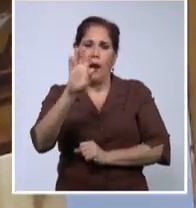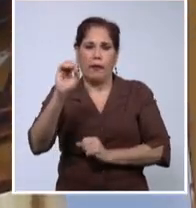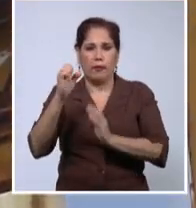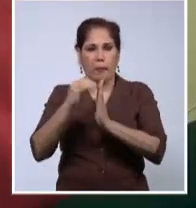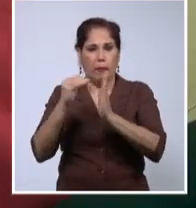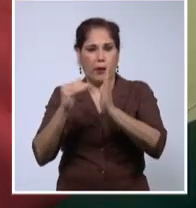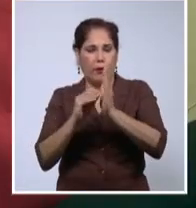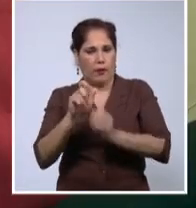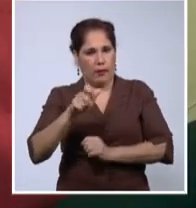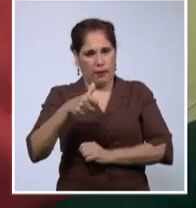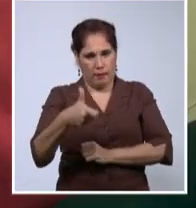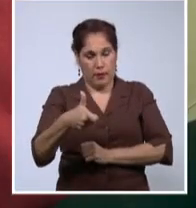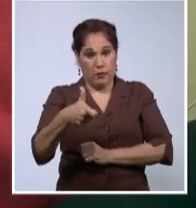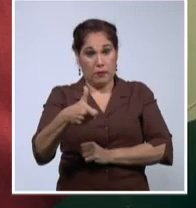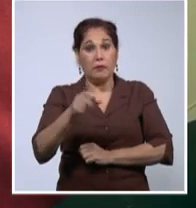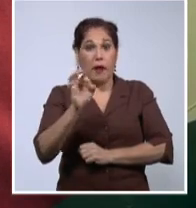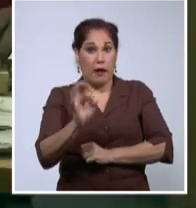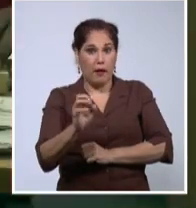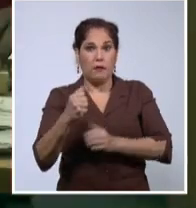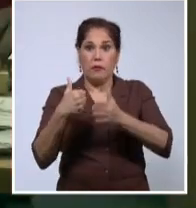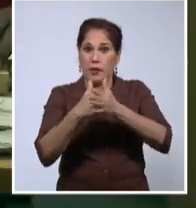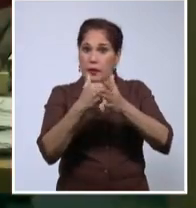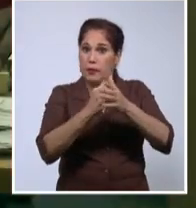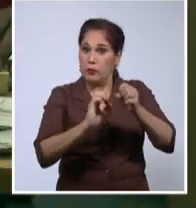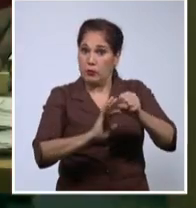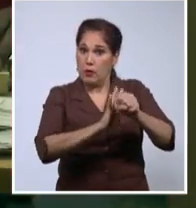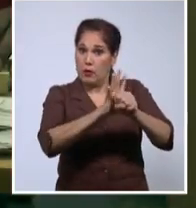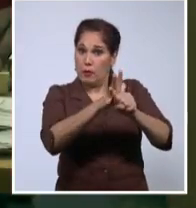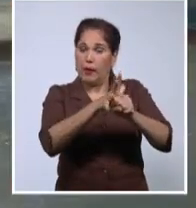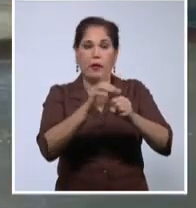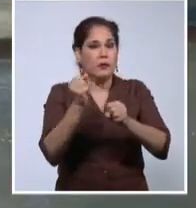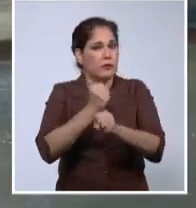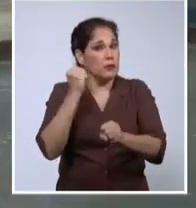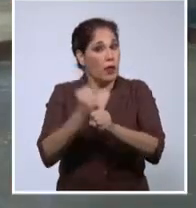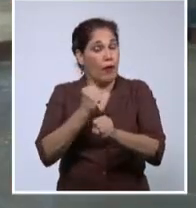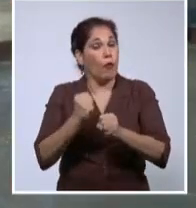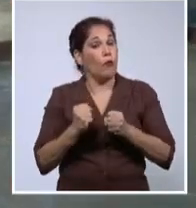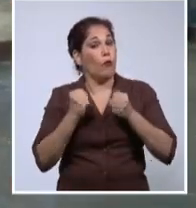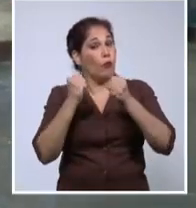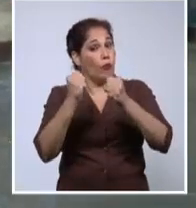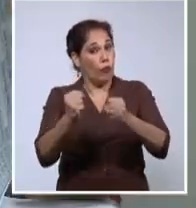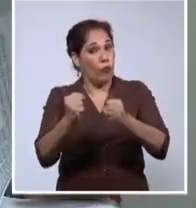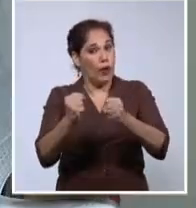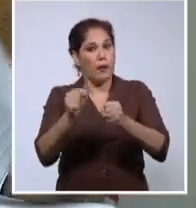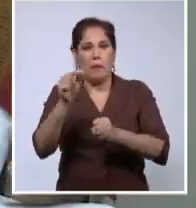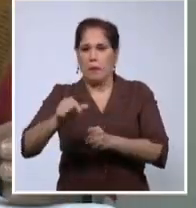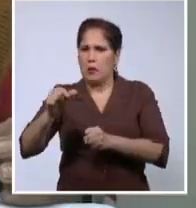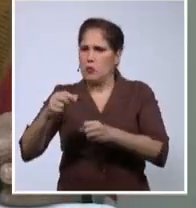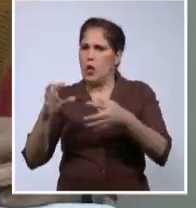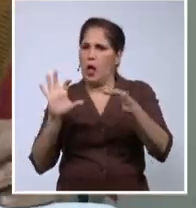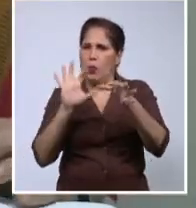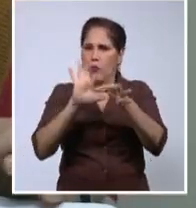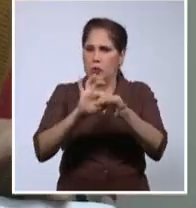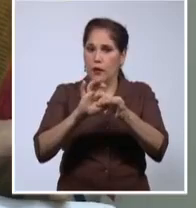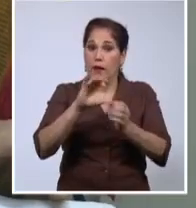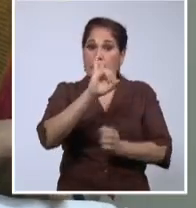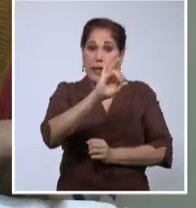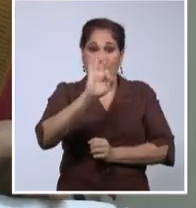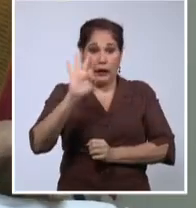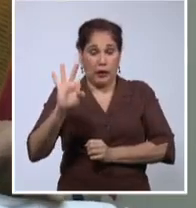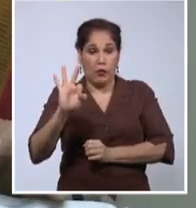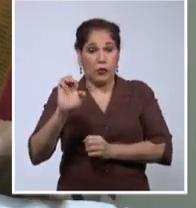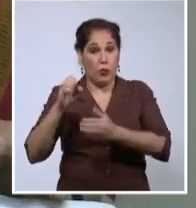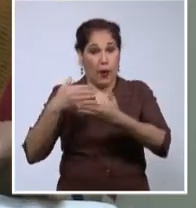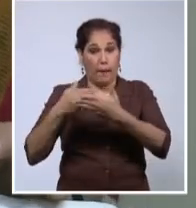millones de pesos. El enfrentamiento a la pandemia les deparó más trabajo este año, agregando clientes. 78 clientes